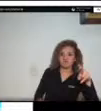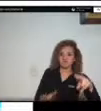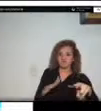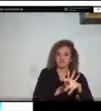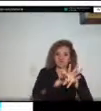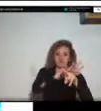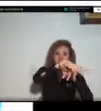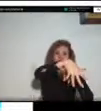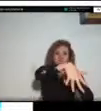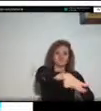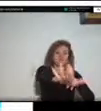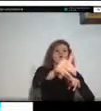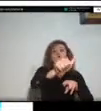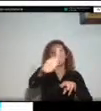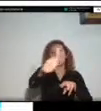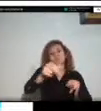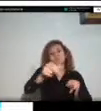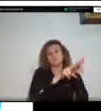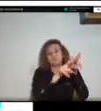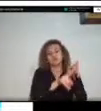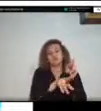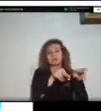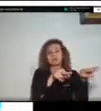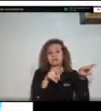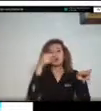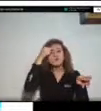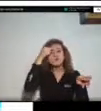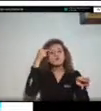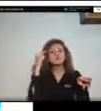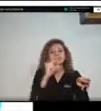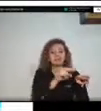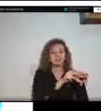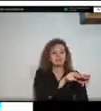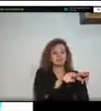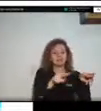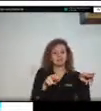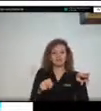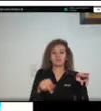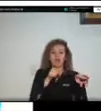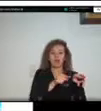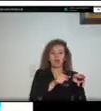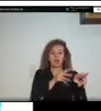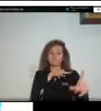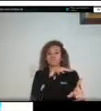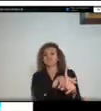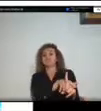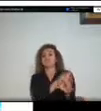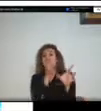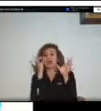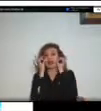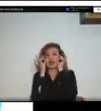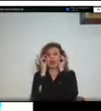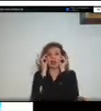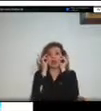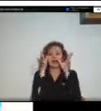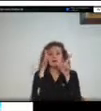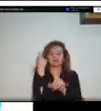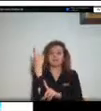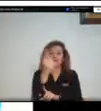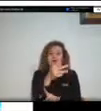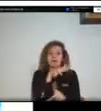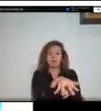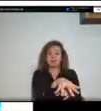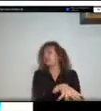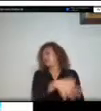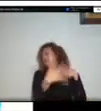que van paralelos en este caso el cauce del río negrito y es lo que hizo que esta afectación fuera tan generalizada en el municipio